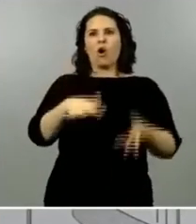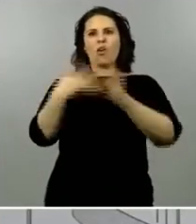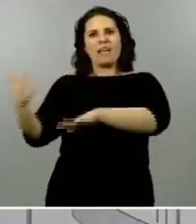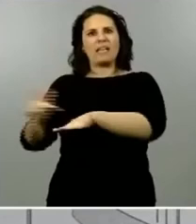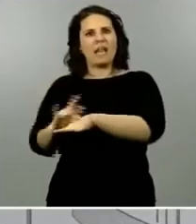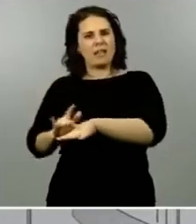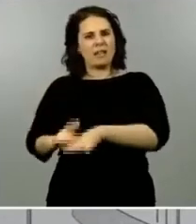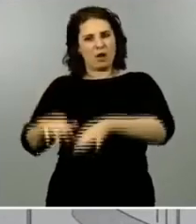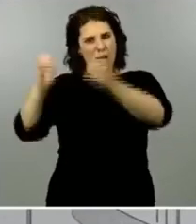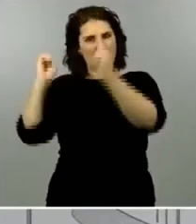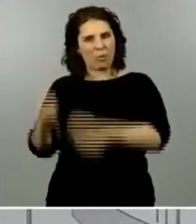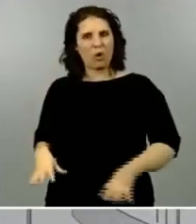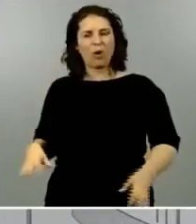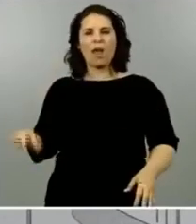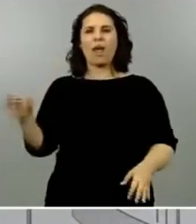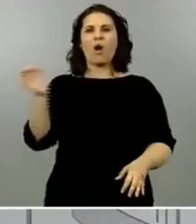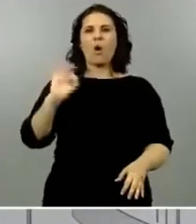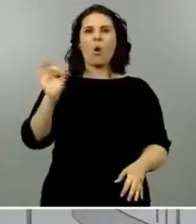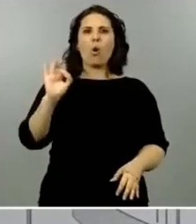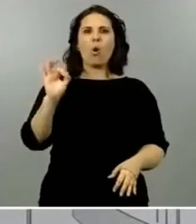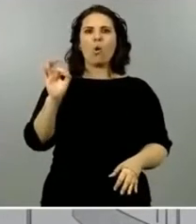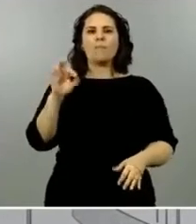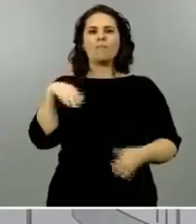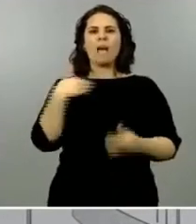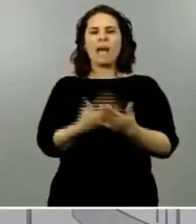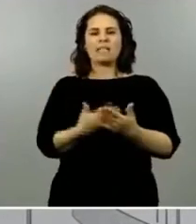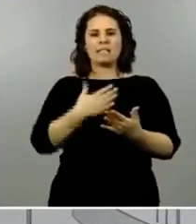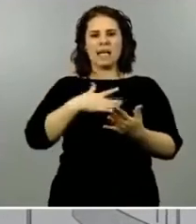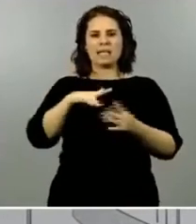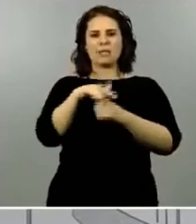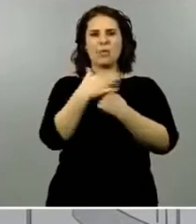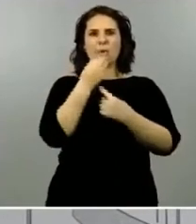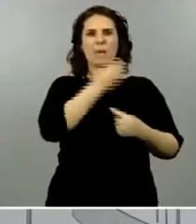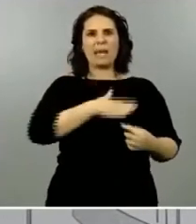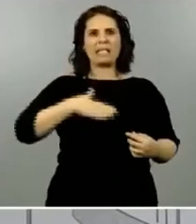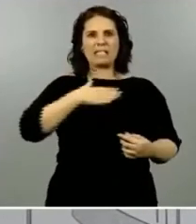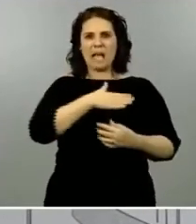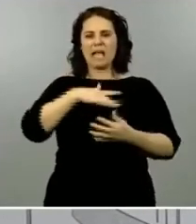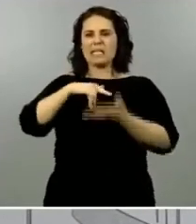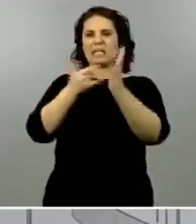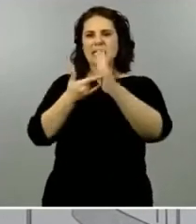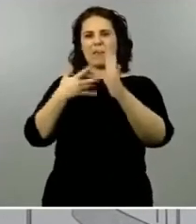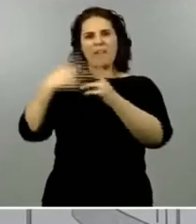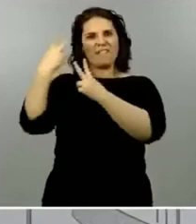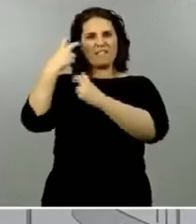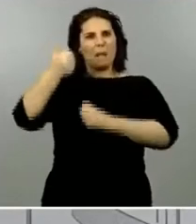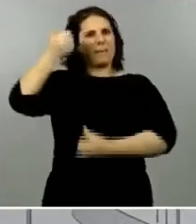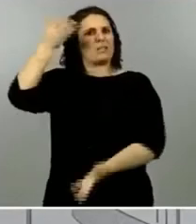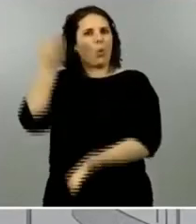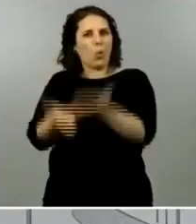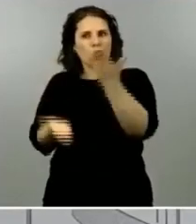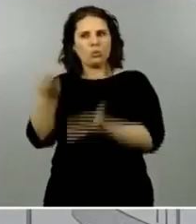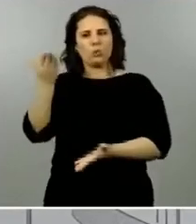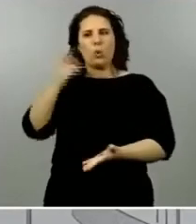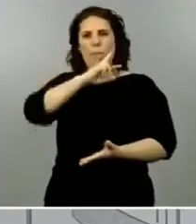también al robustecimiento de nuestro estado del bienestar con un sistema fiscal mucho más justo que evidentemente preserve derechos tan importantes como las